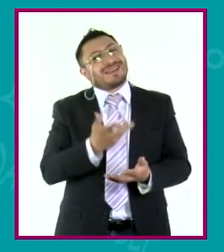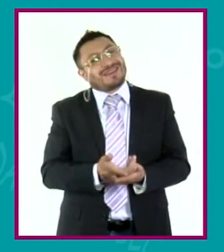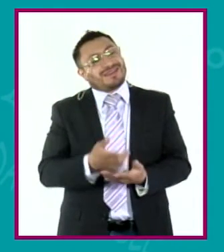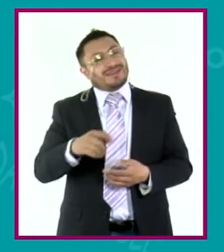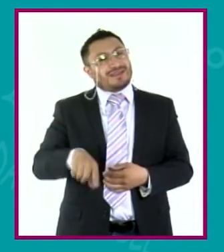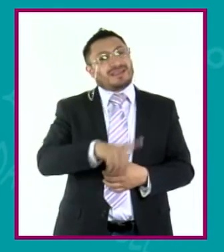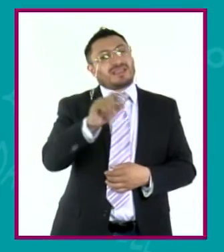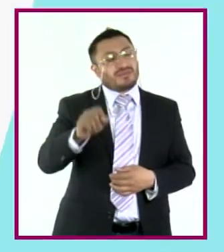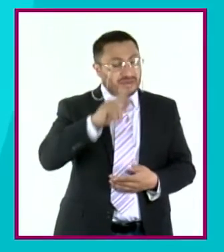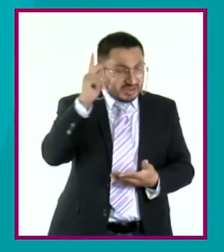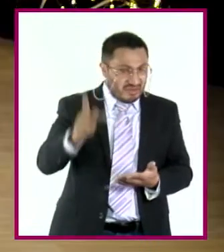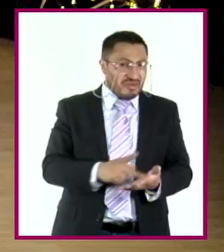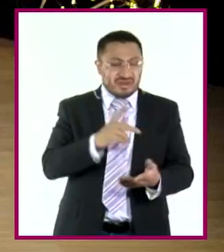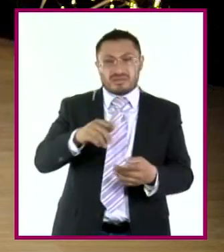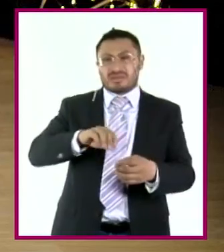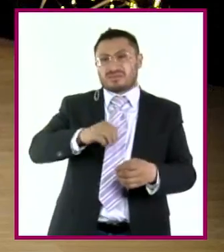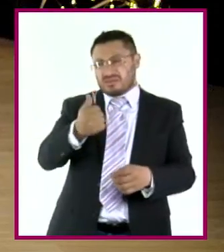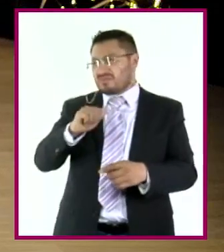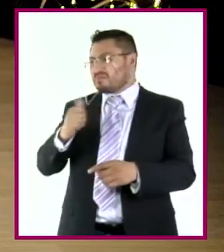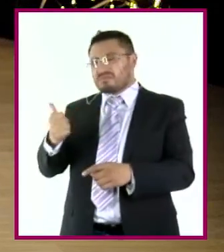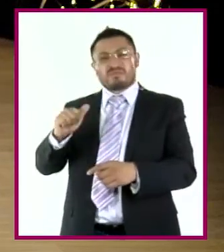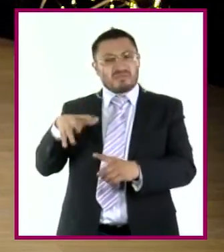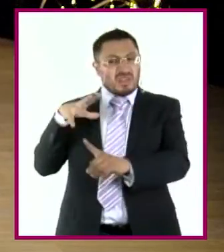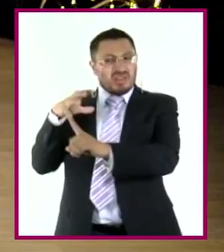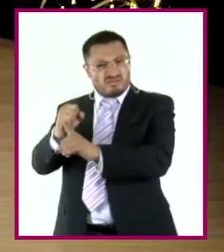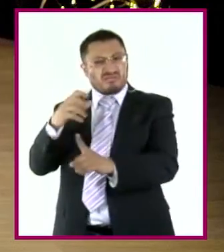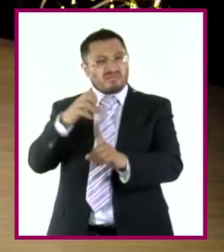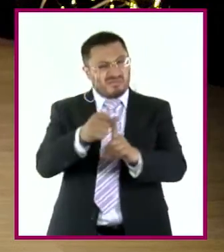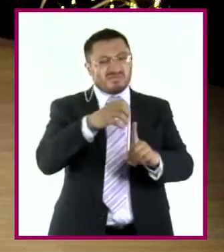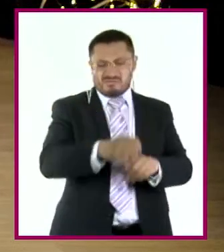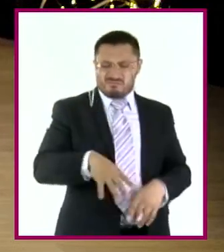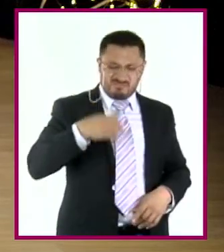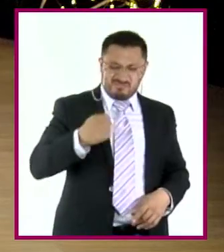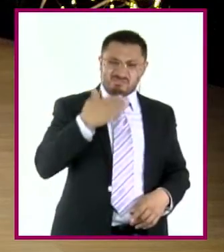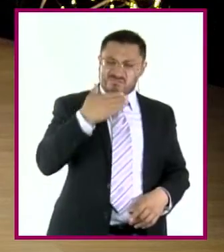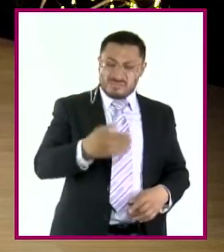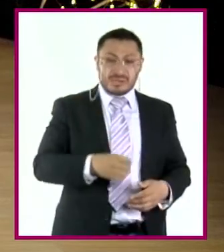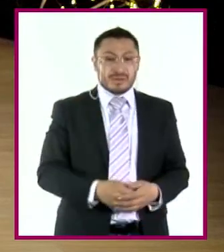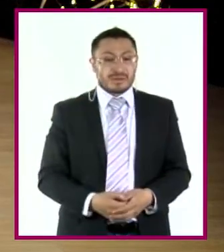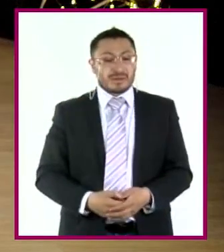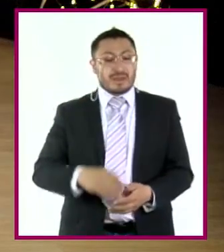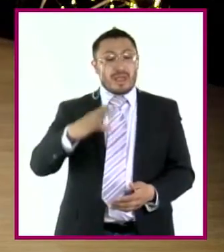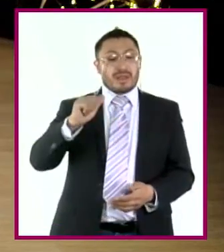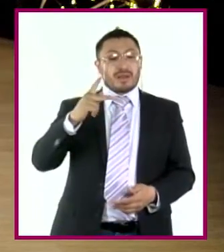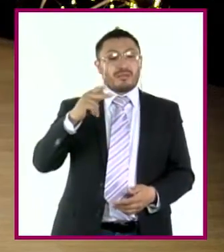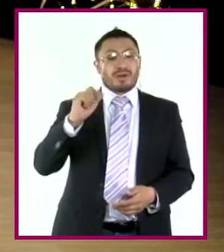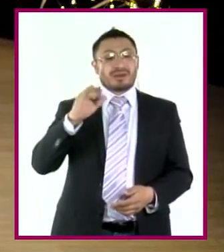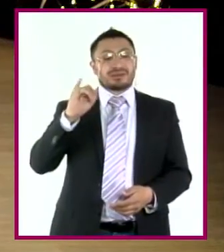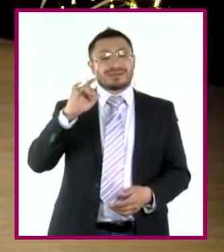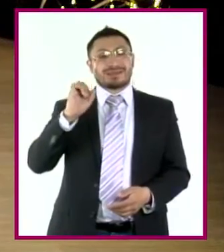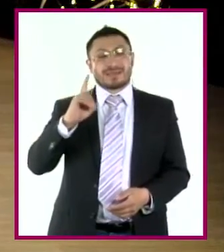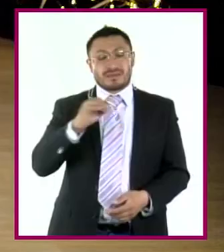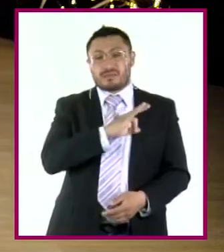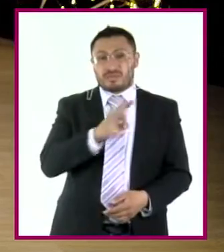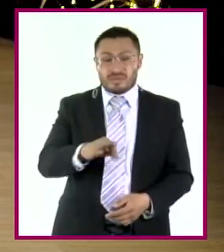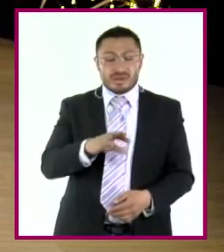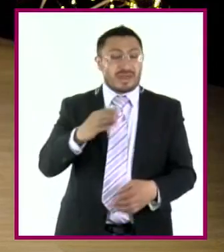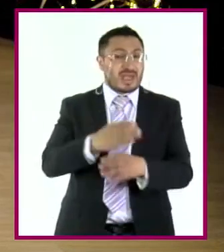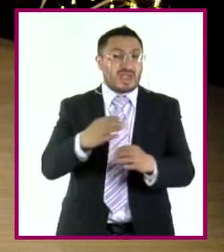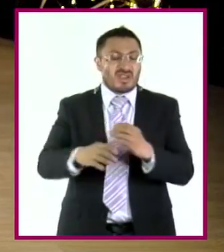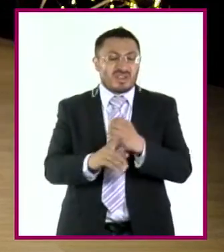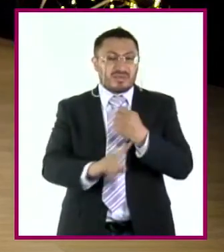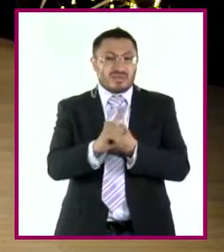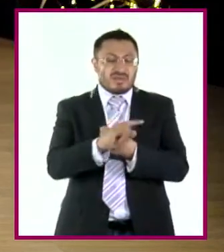otra puerta, ¿por qué no? La creatividad es nuestra capacidad de encontrar soluciones novedosas a problemas concretos, soluciones